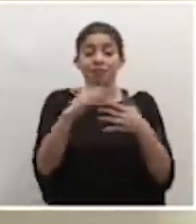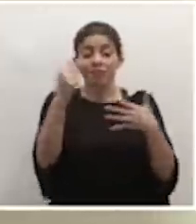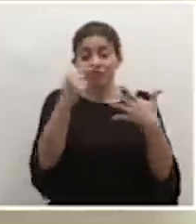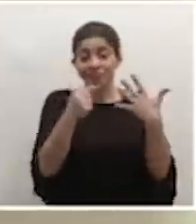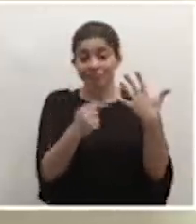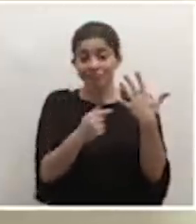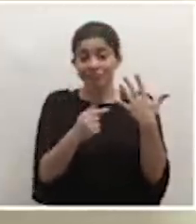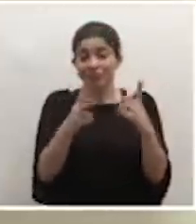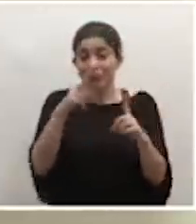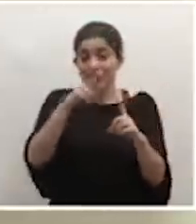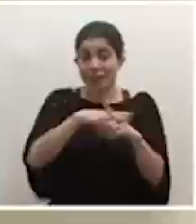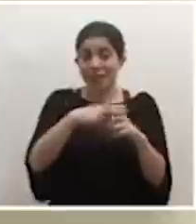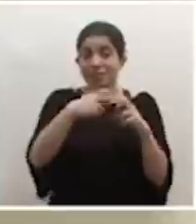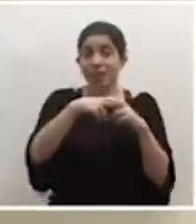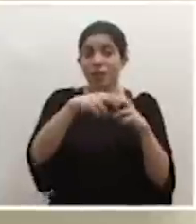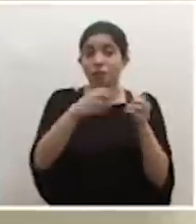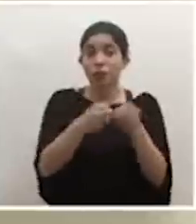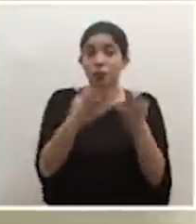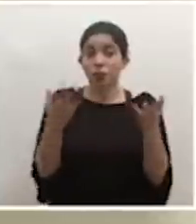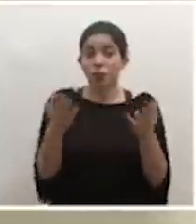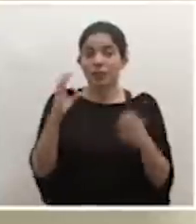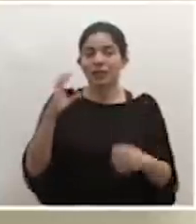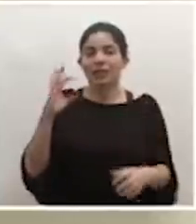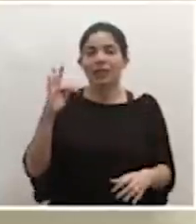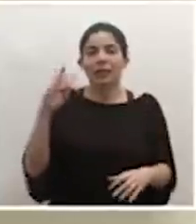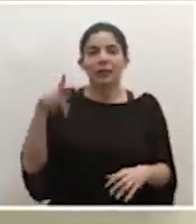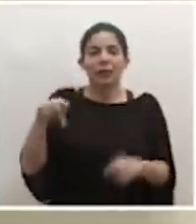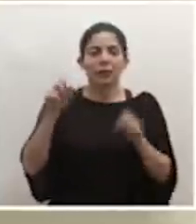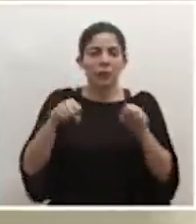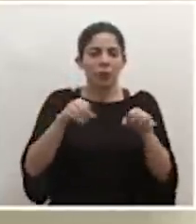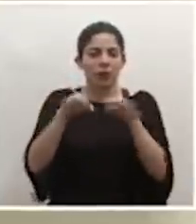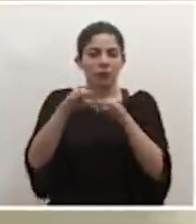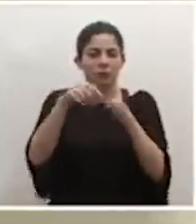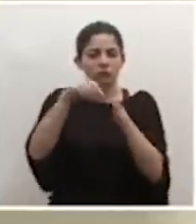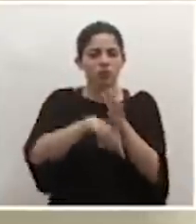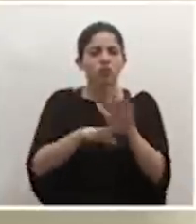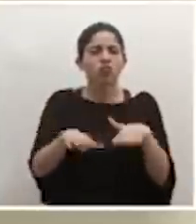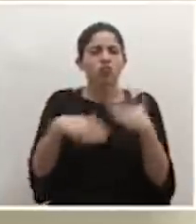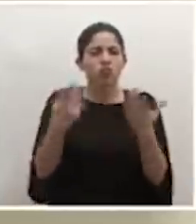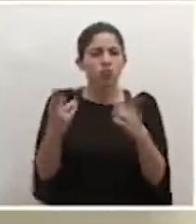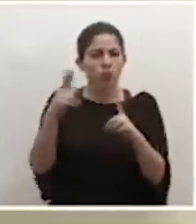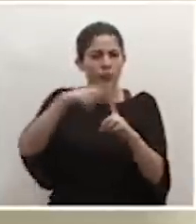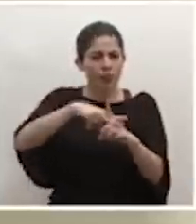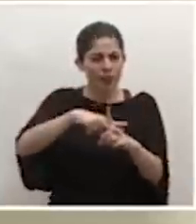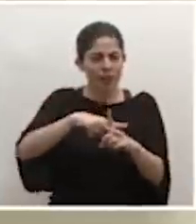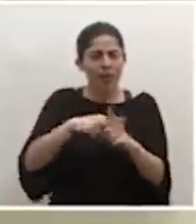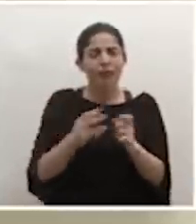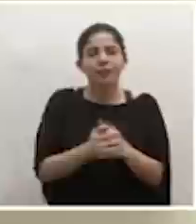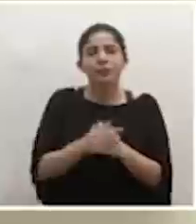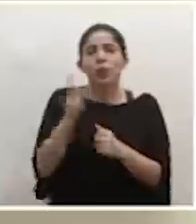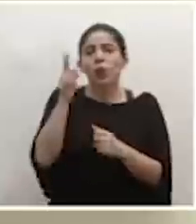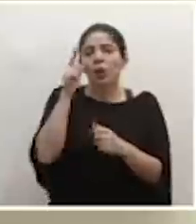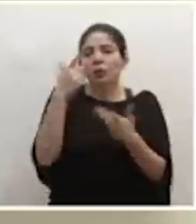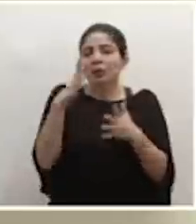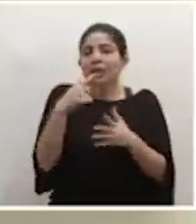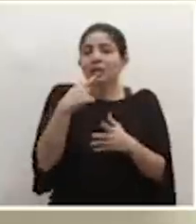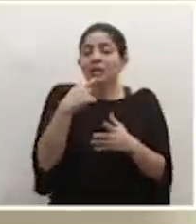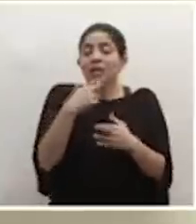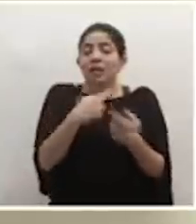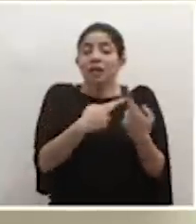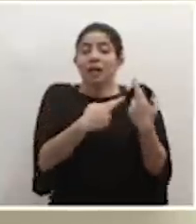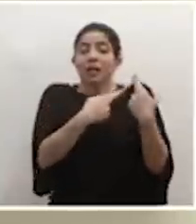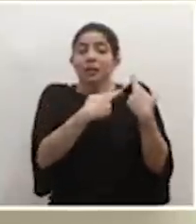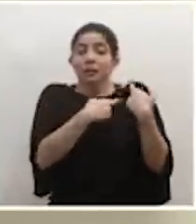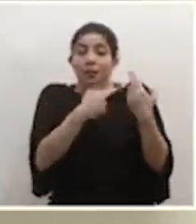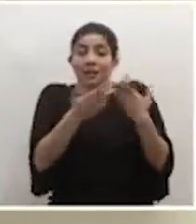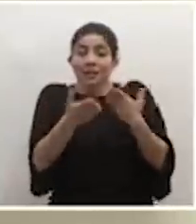de la implementación en transporte público, ahí el CTP puede dar mayor detalle de cómo se va a implementar. Obviamente, ya indicamos, los responsables de cada